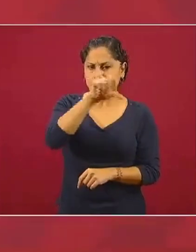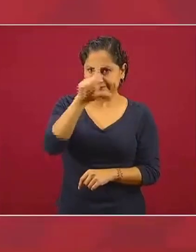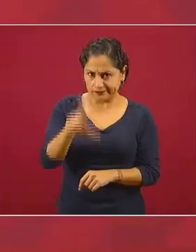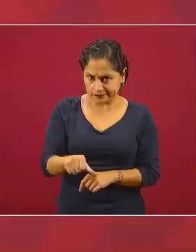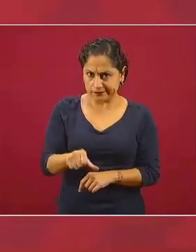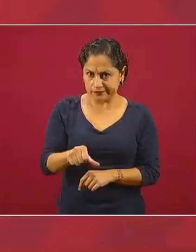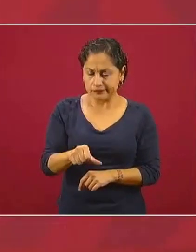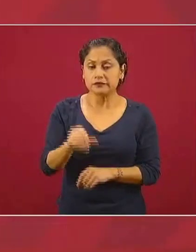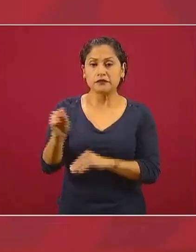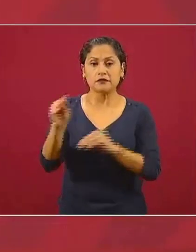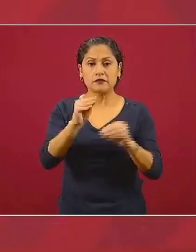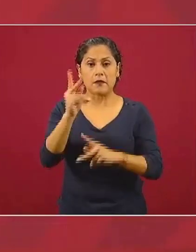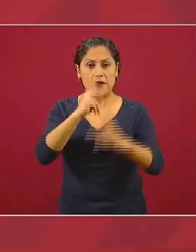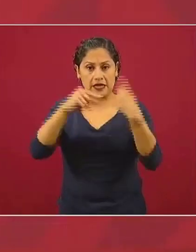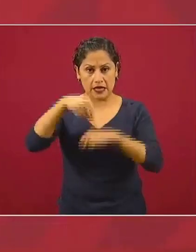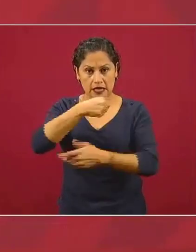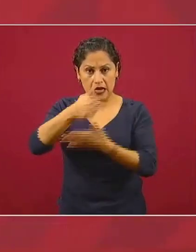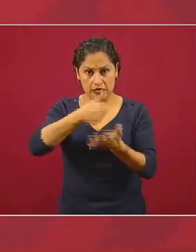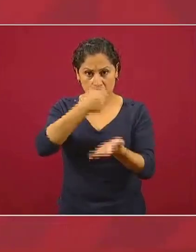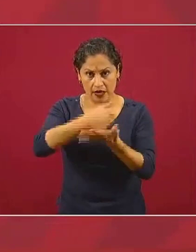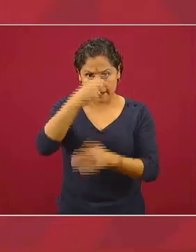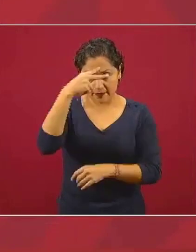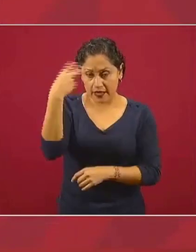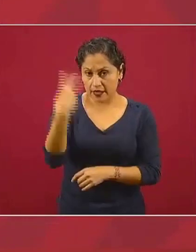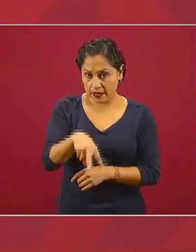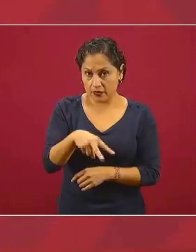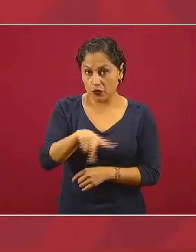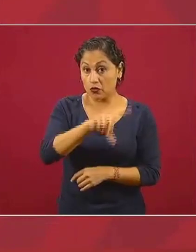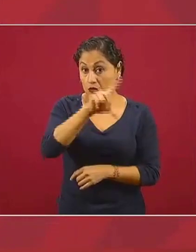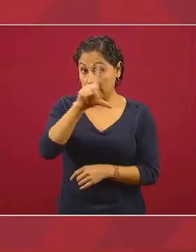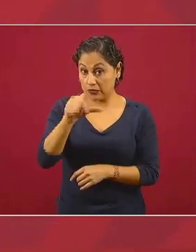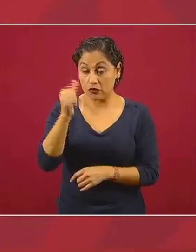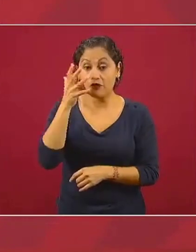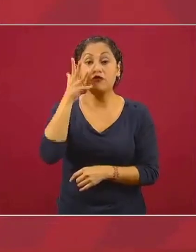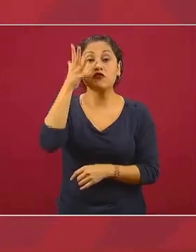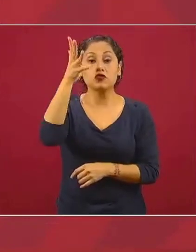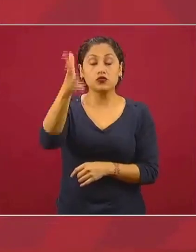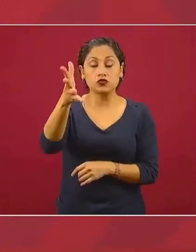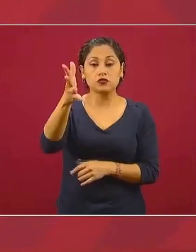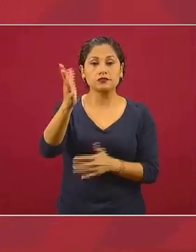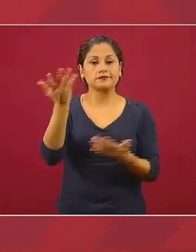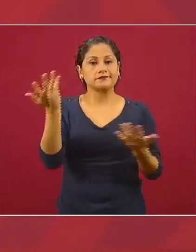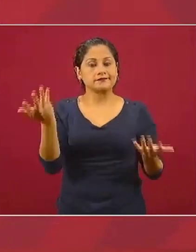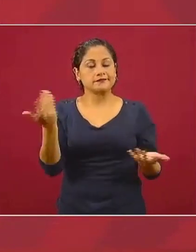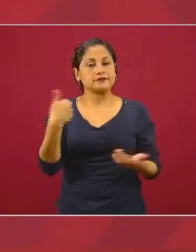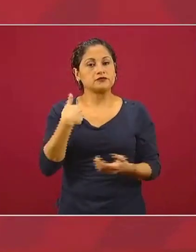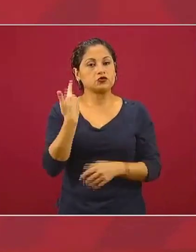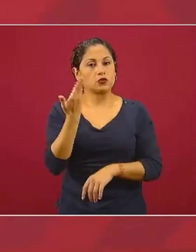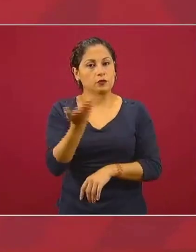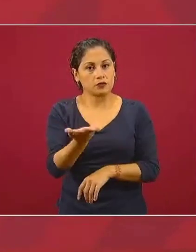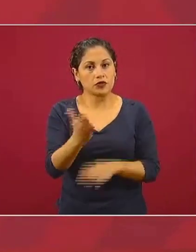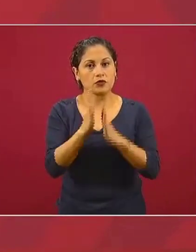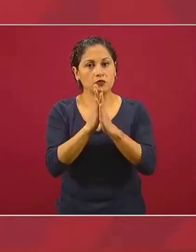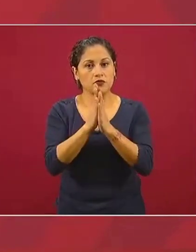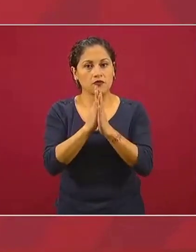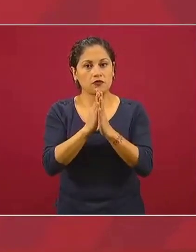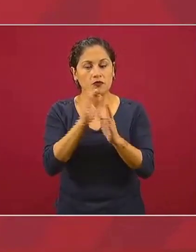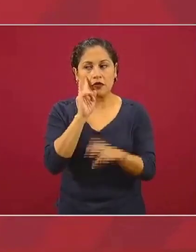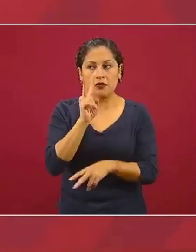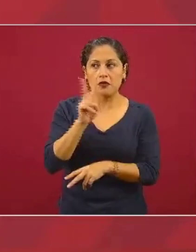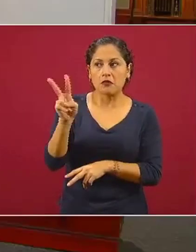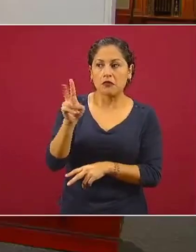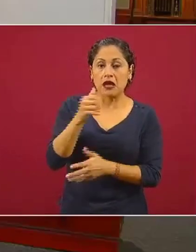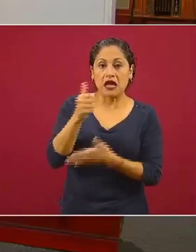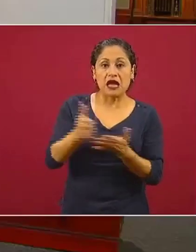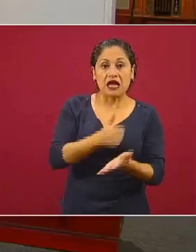Nuestra a la Ciudad de México lejos de ver que la ciudad está dando menos que la